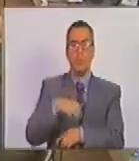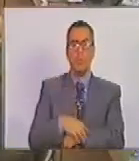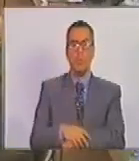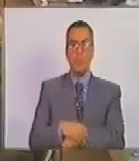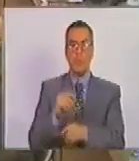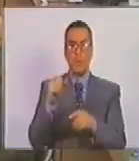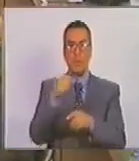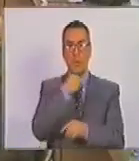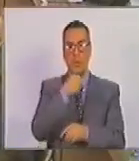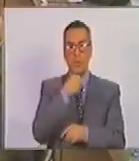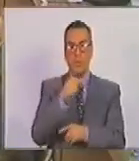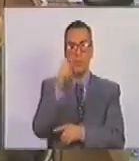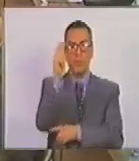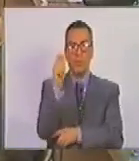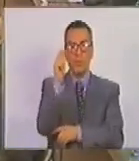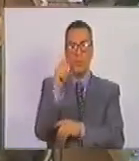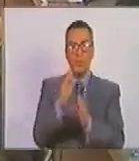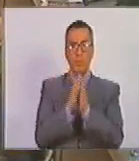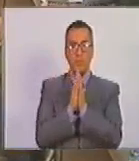Micrófono para el diputado, por favor.